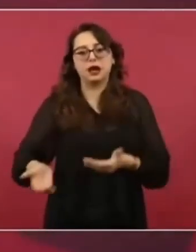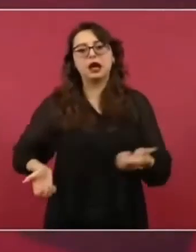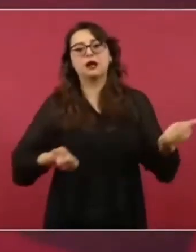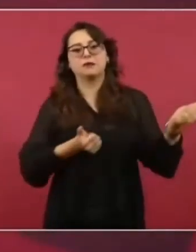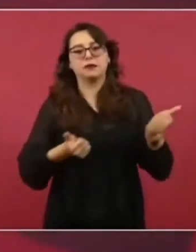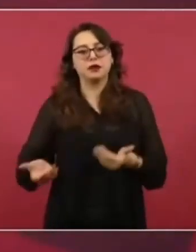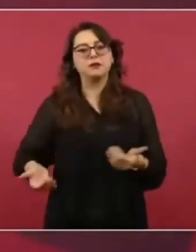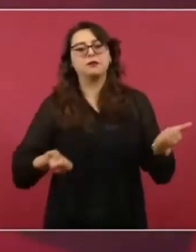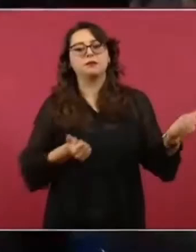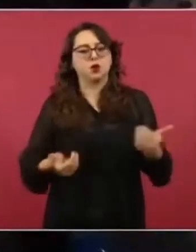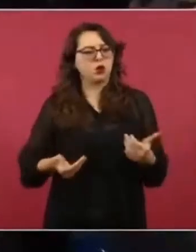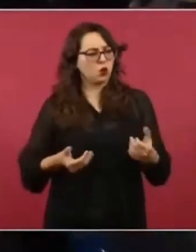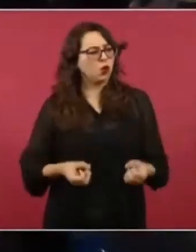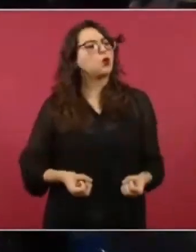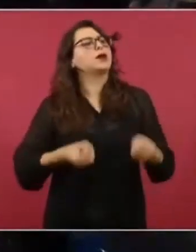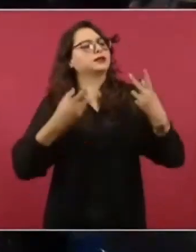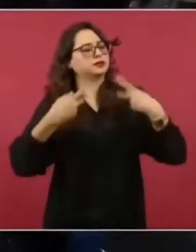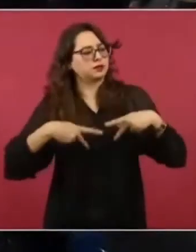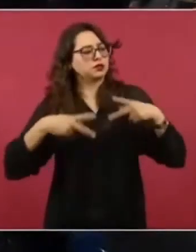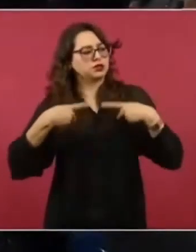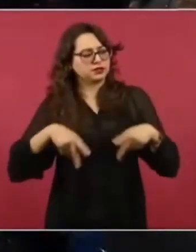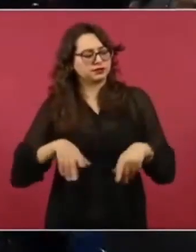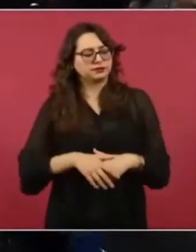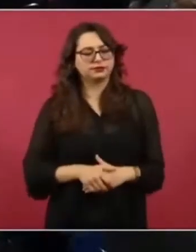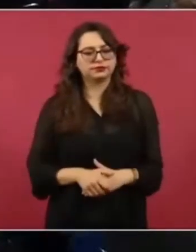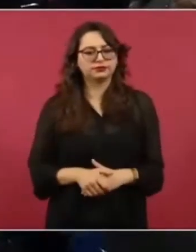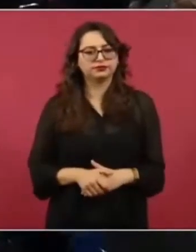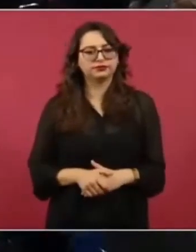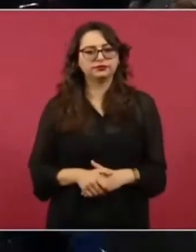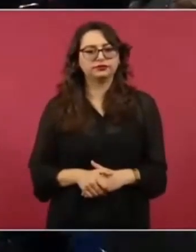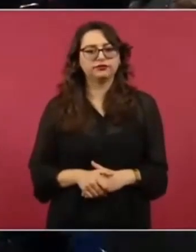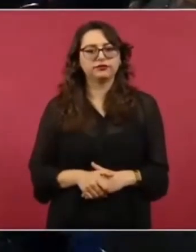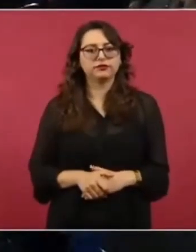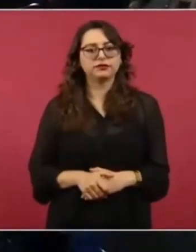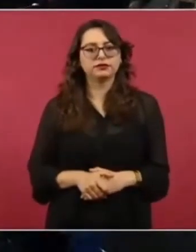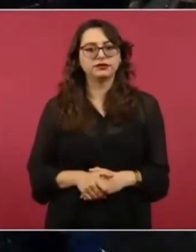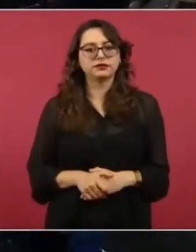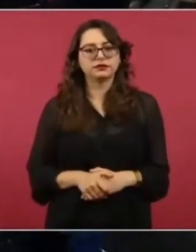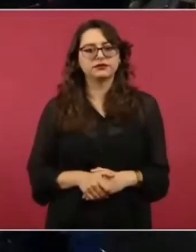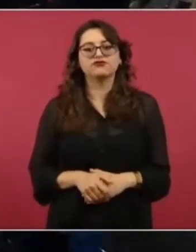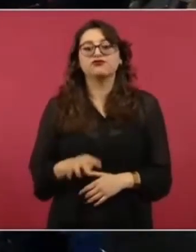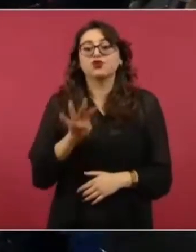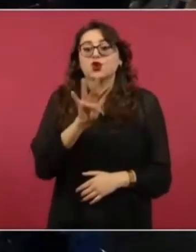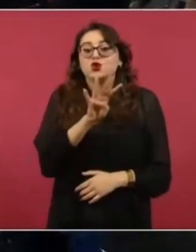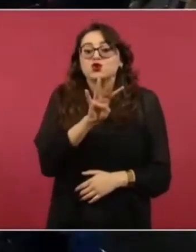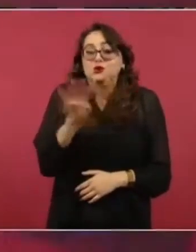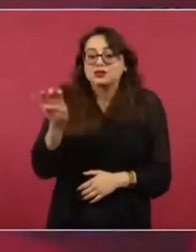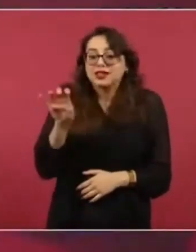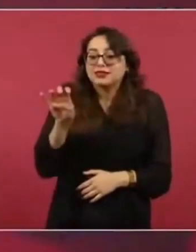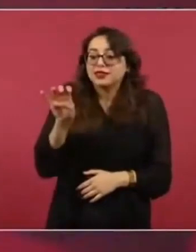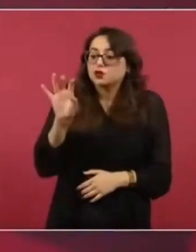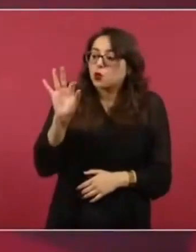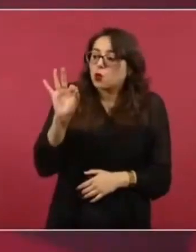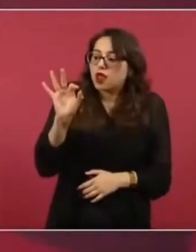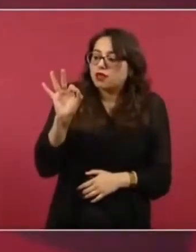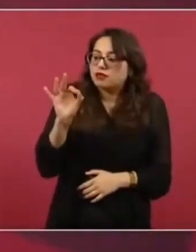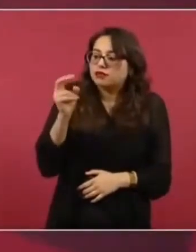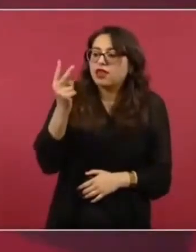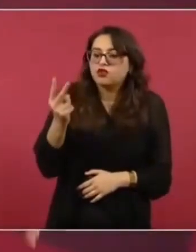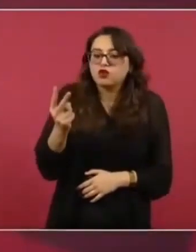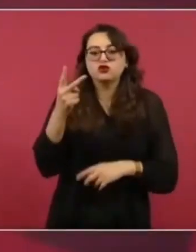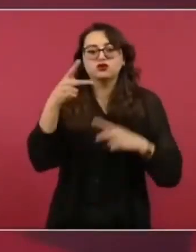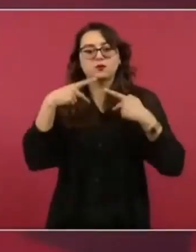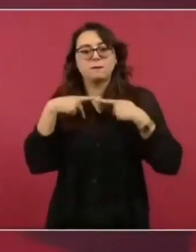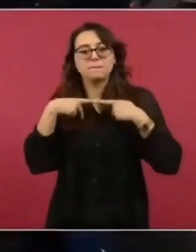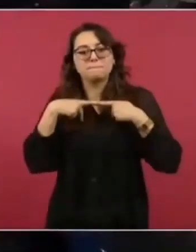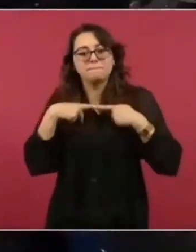A ver, ¿por qué no pones lo...? ¿Novecientos? ¿Cuarenta y dos? ¿Y